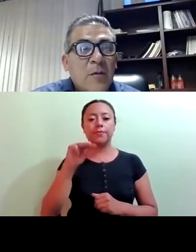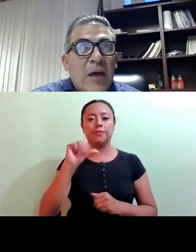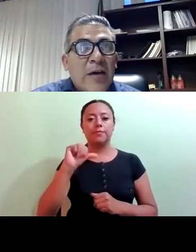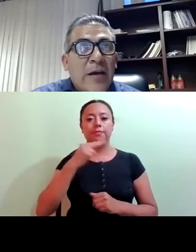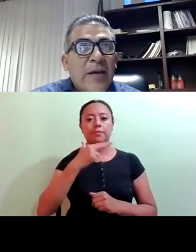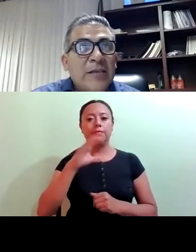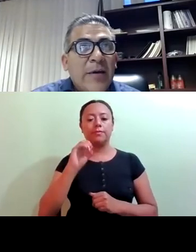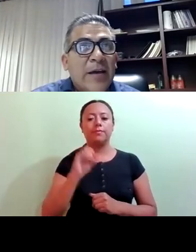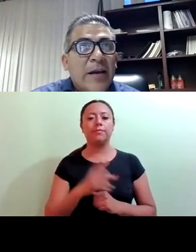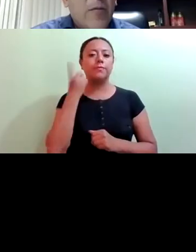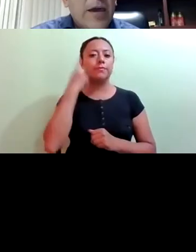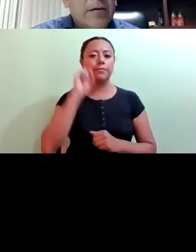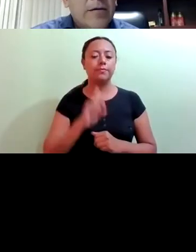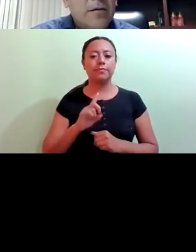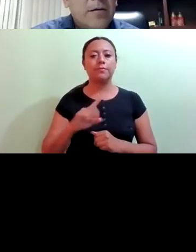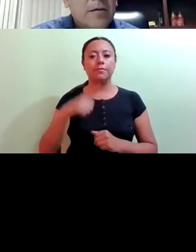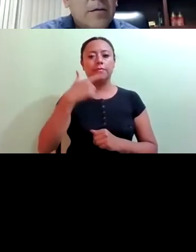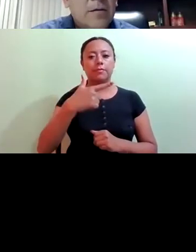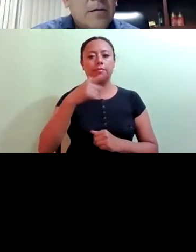Diputada Janet Elizabeth Guerrero Maya.